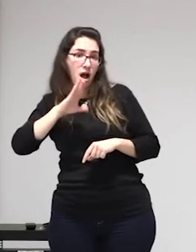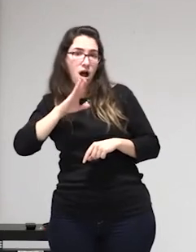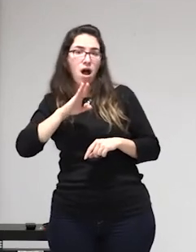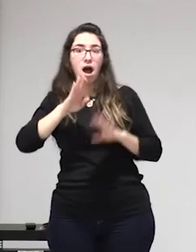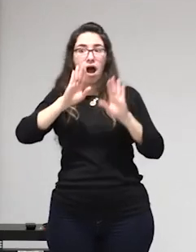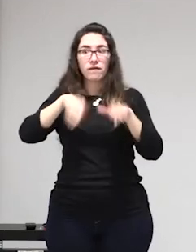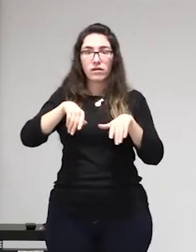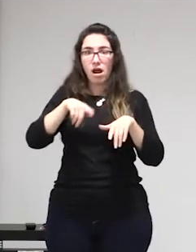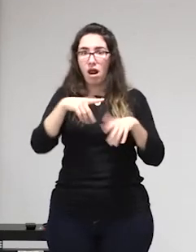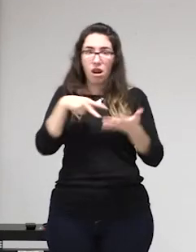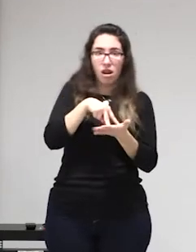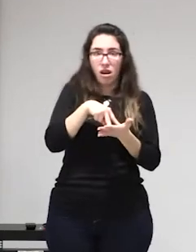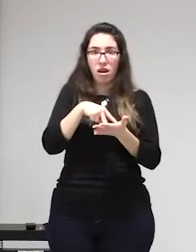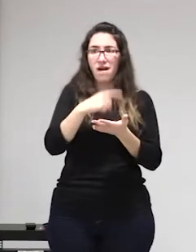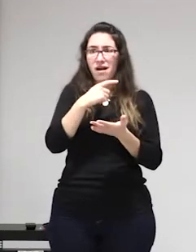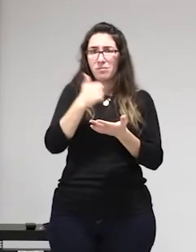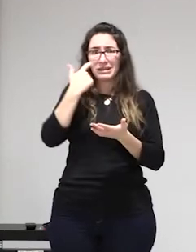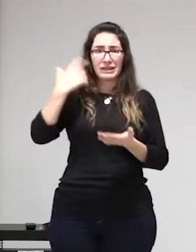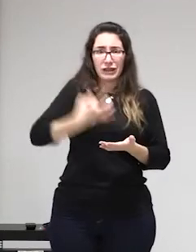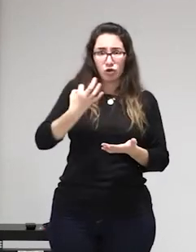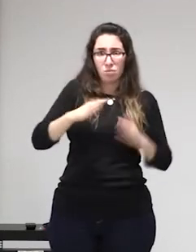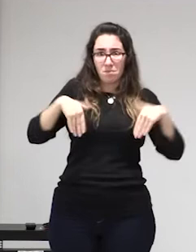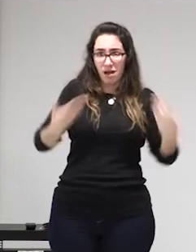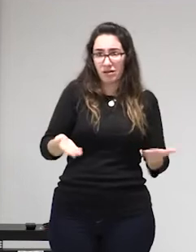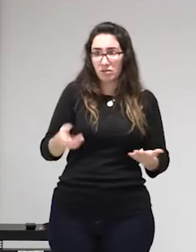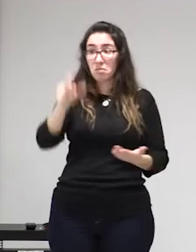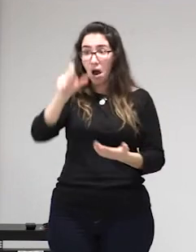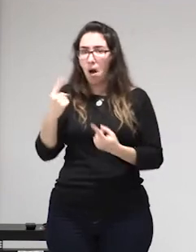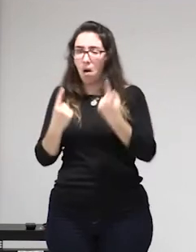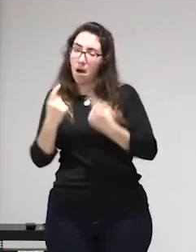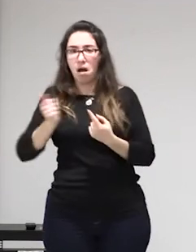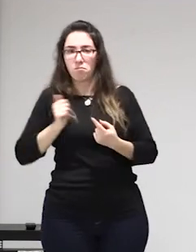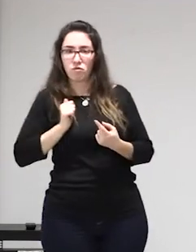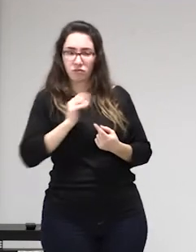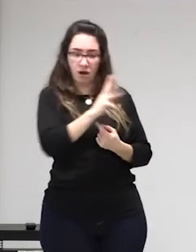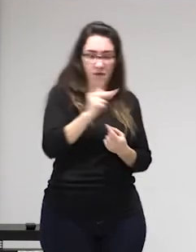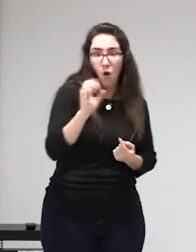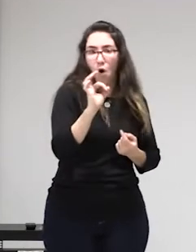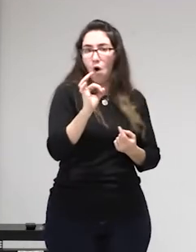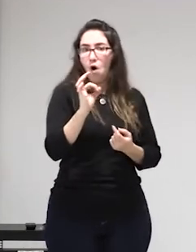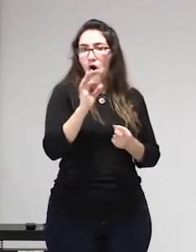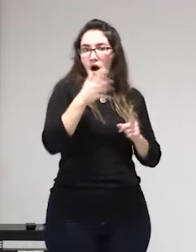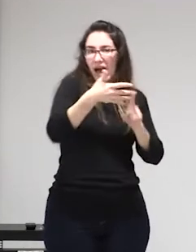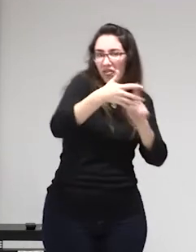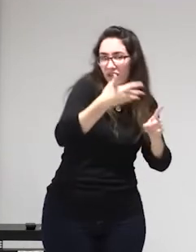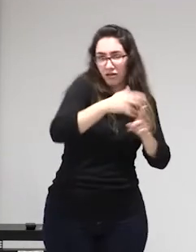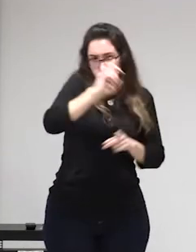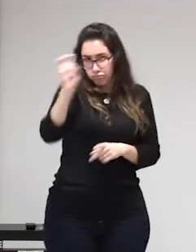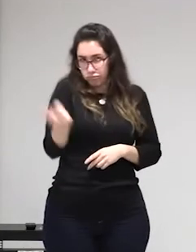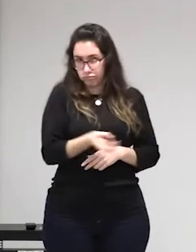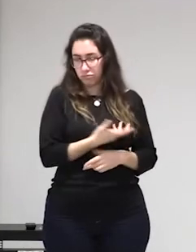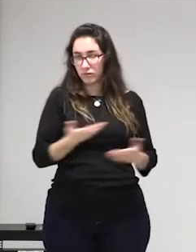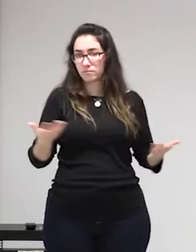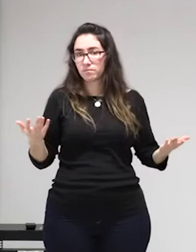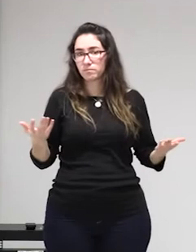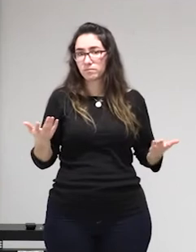propiedad de ese piso entonces esto como decía antes lo único que conduce es a la clandestinidad en